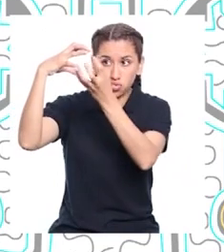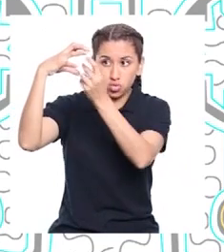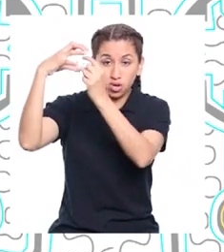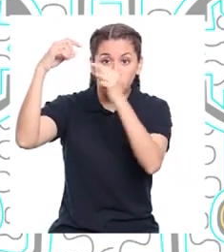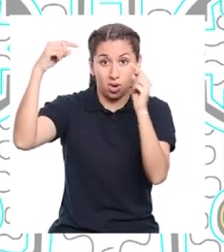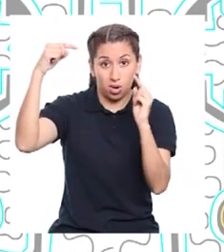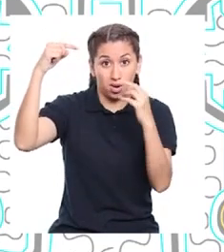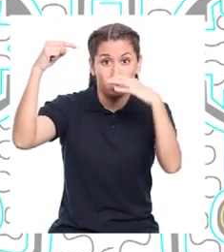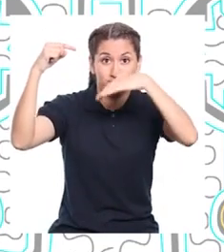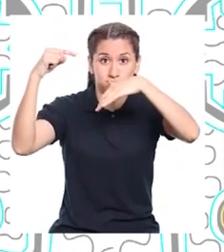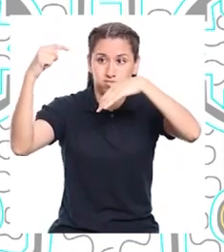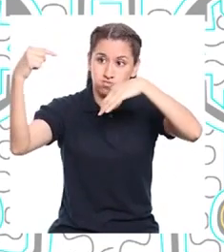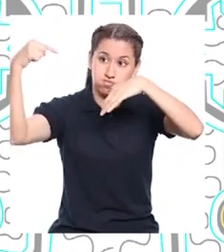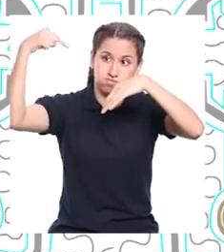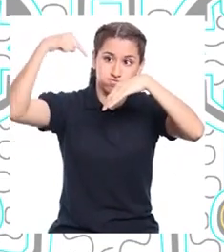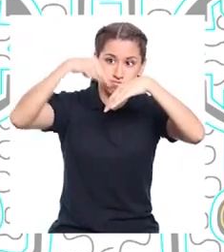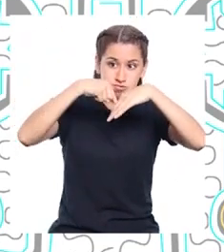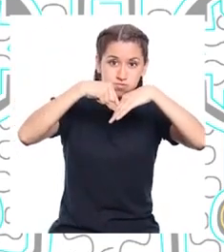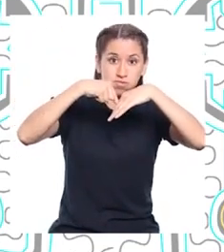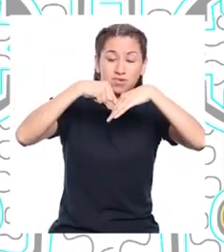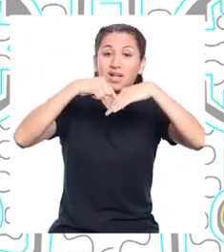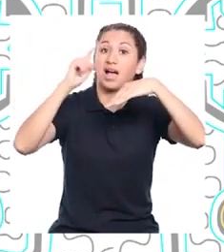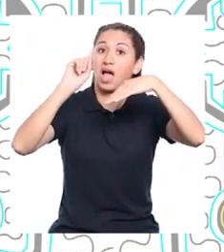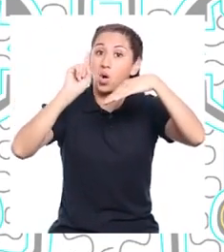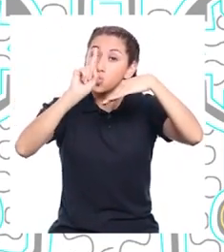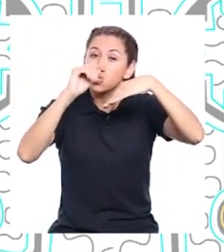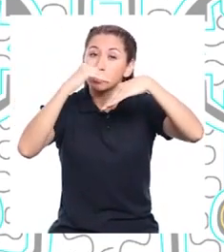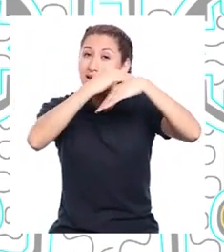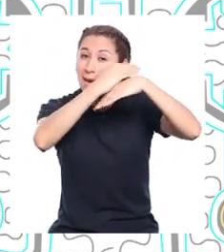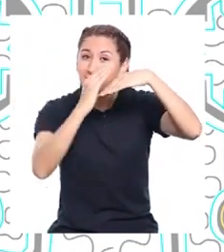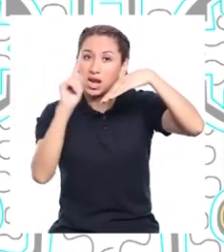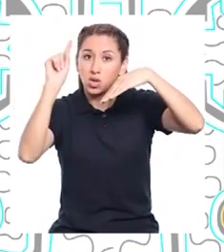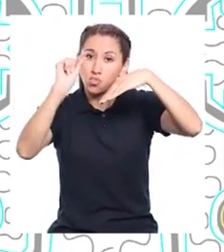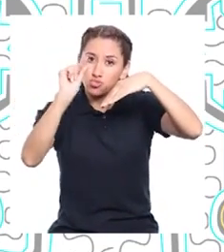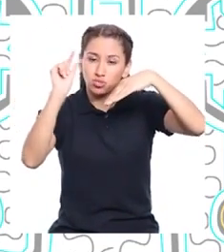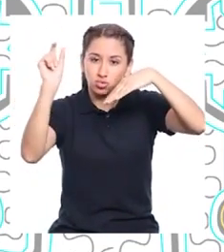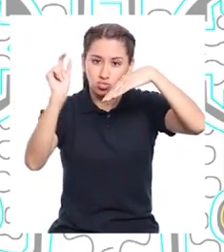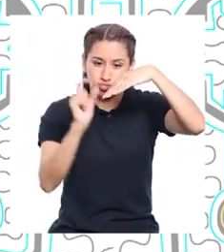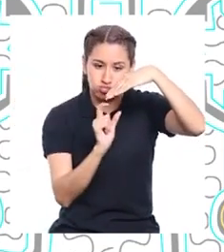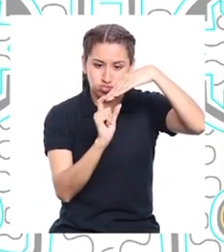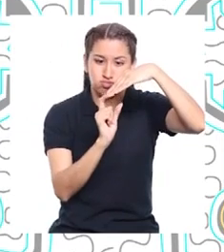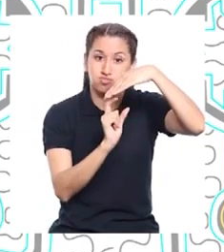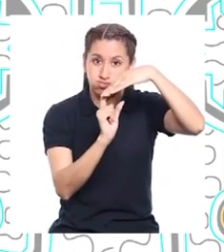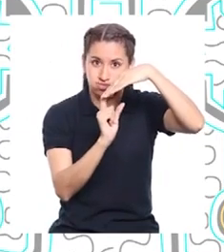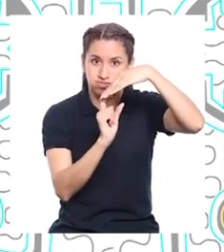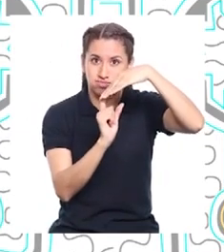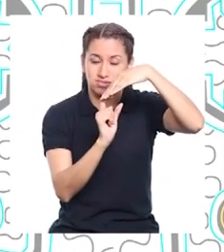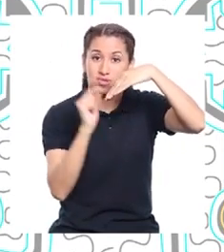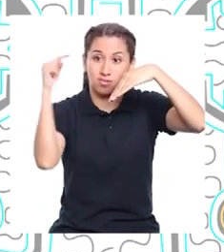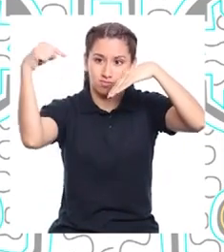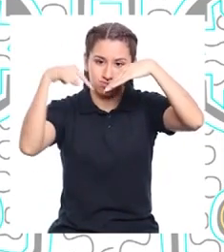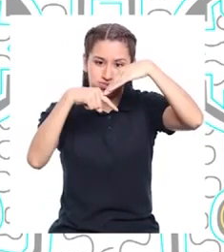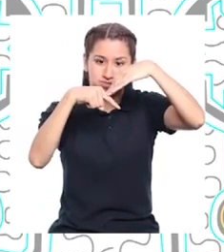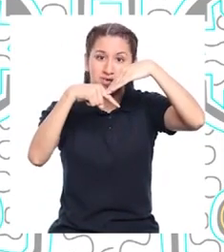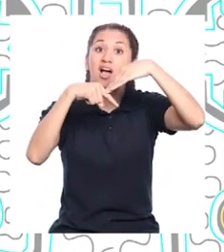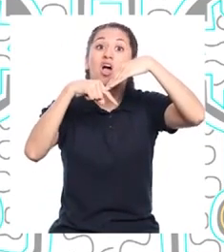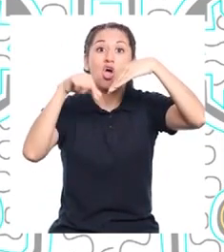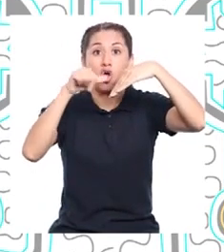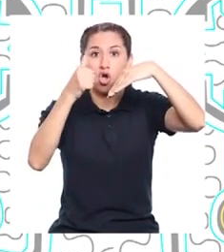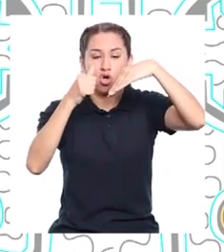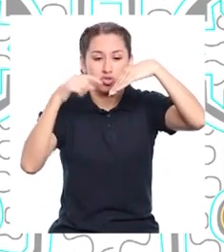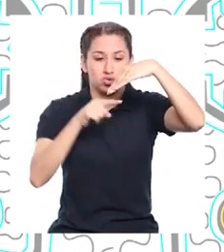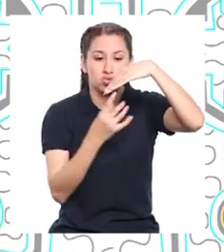ingresa a la atmósfera. Una parte de esta energía es absorbida por la superficie terrestre. Otra parte